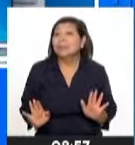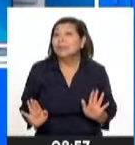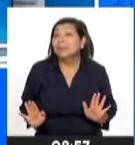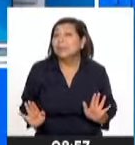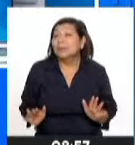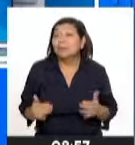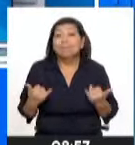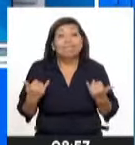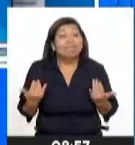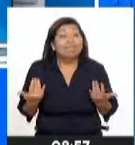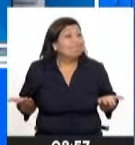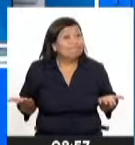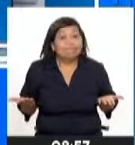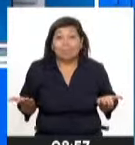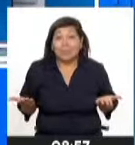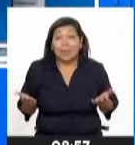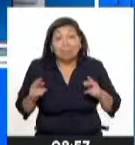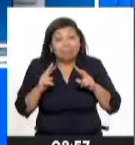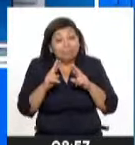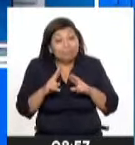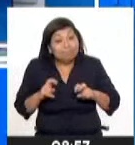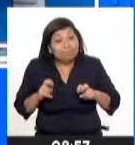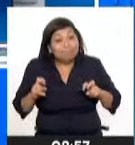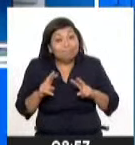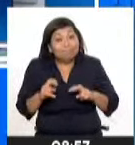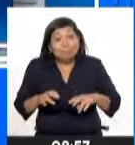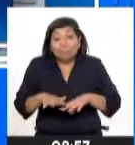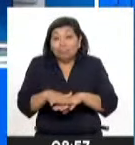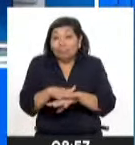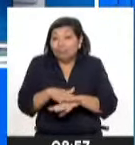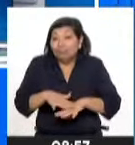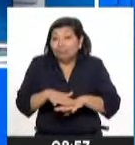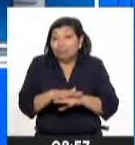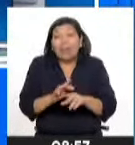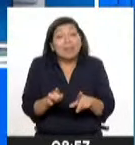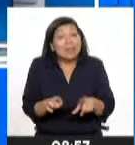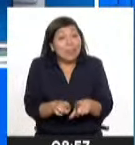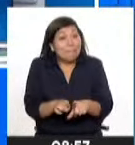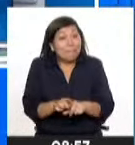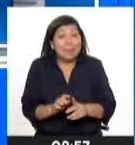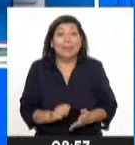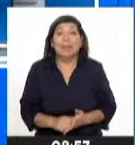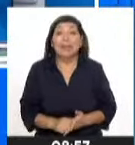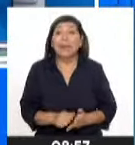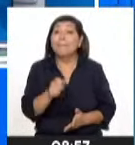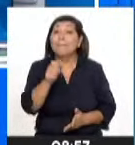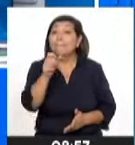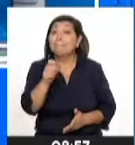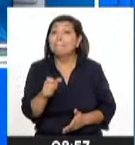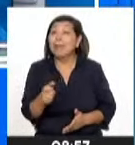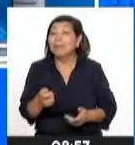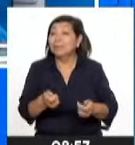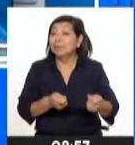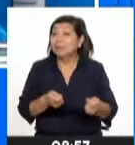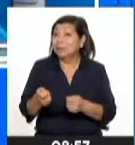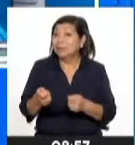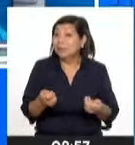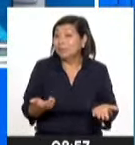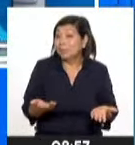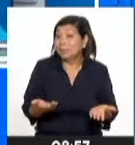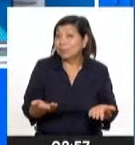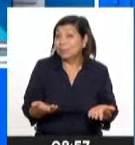realmente ha sido todo un análisis que lo han realizado también las personas que manejan el tema